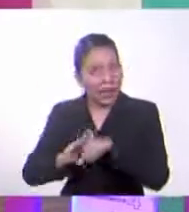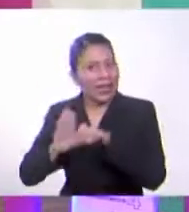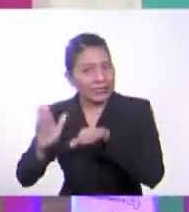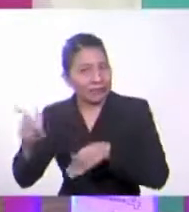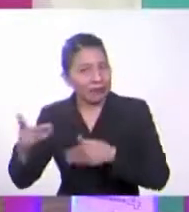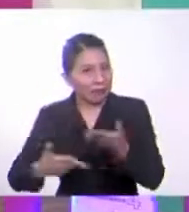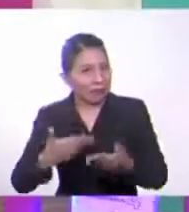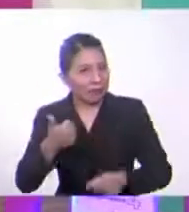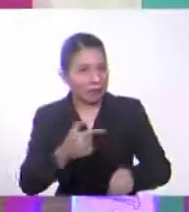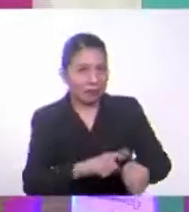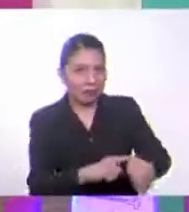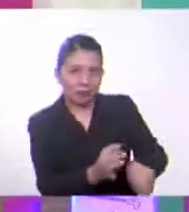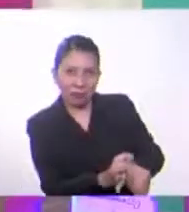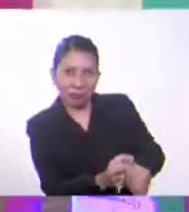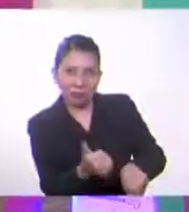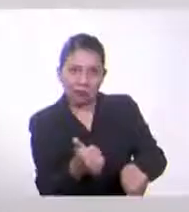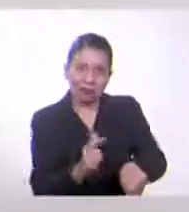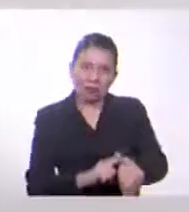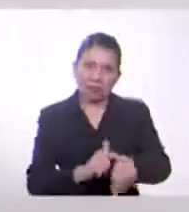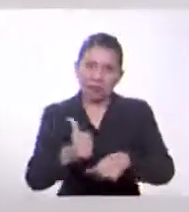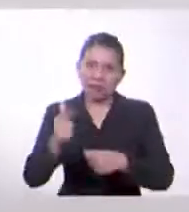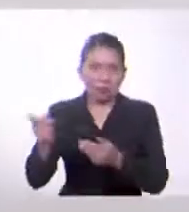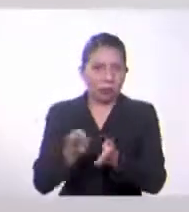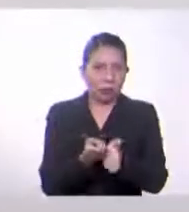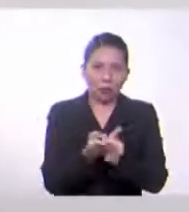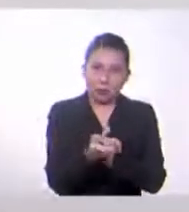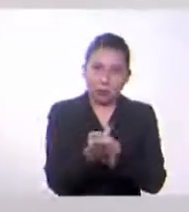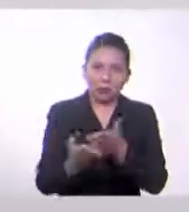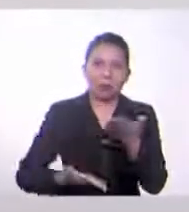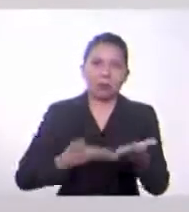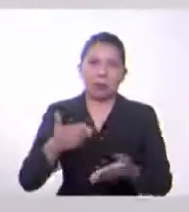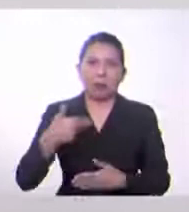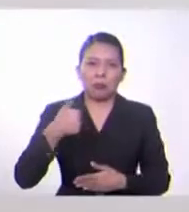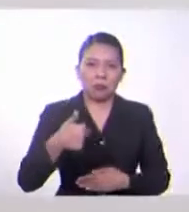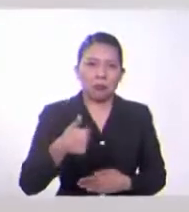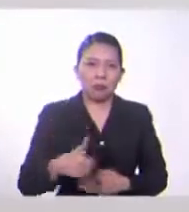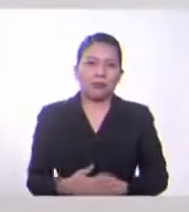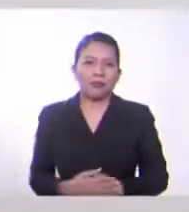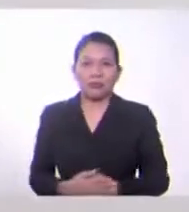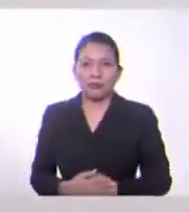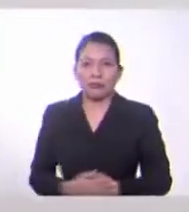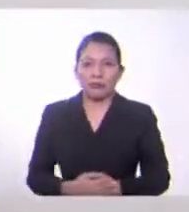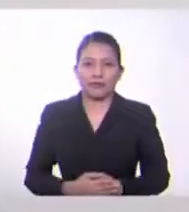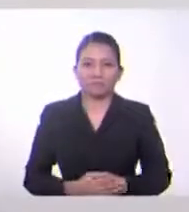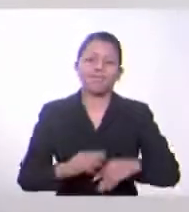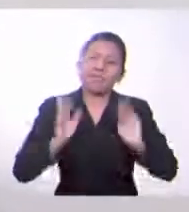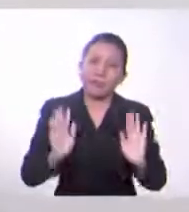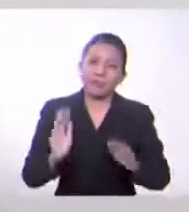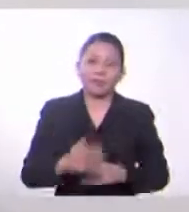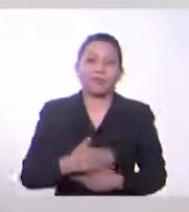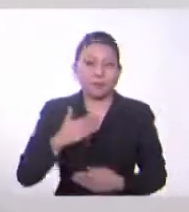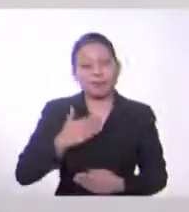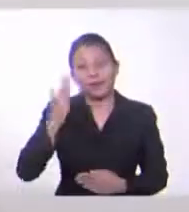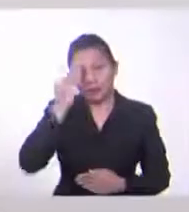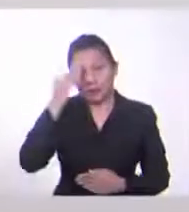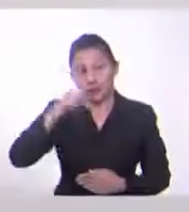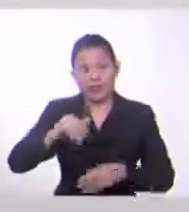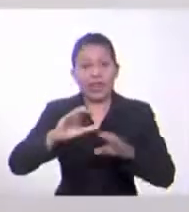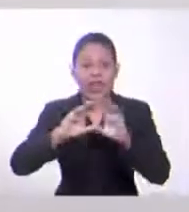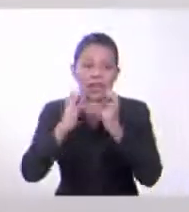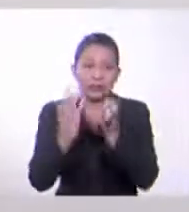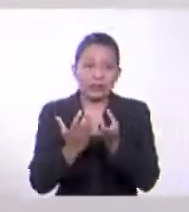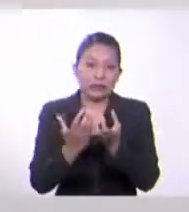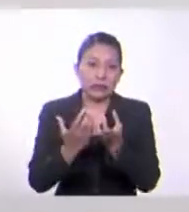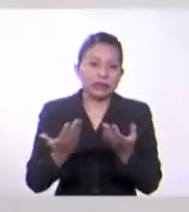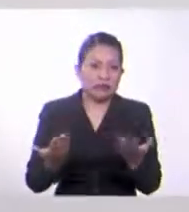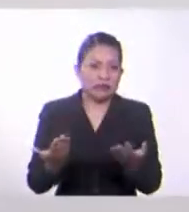gracias por la venta. Así es, hay que agradecer cuando son honestos y nos venden al precio justo. Así que, yo sé que en esta clase, por la forma en que